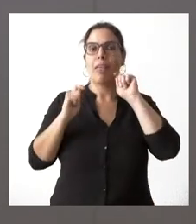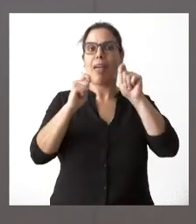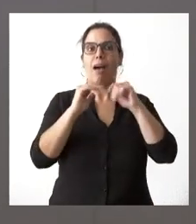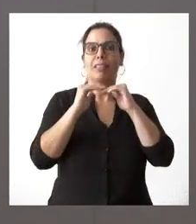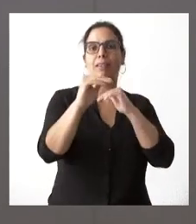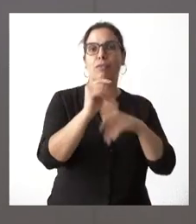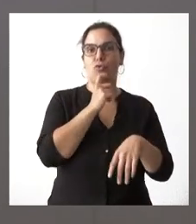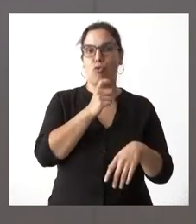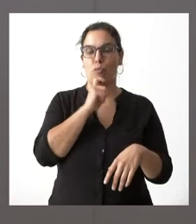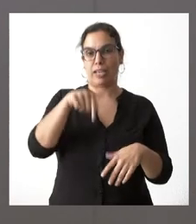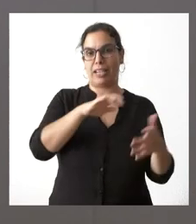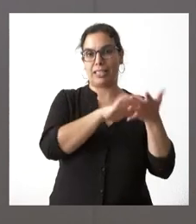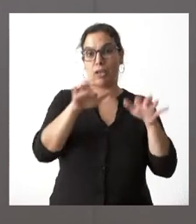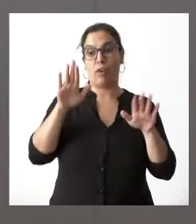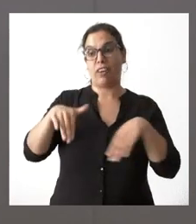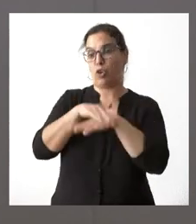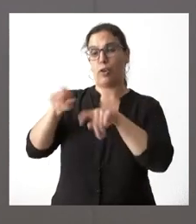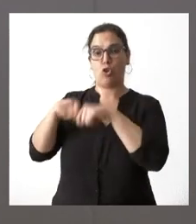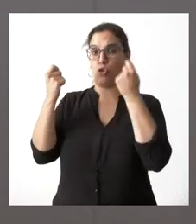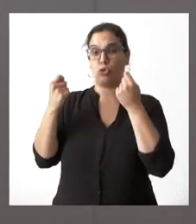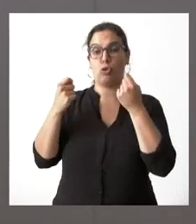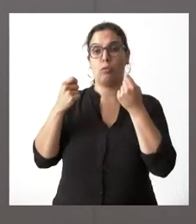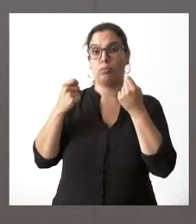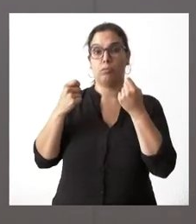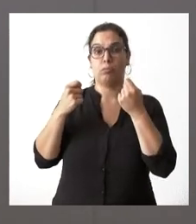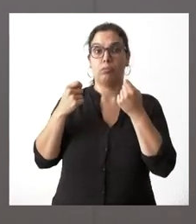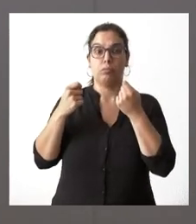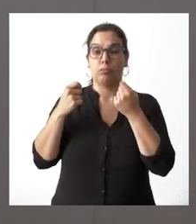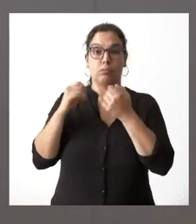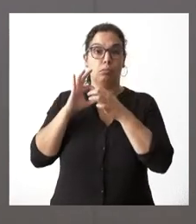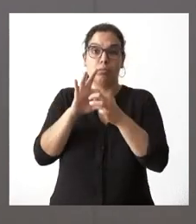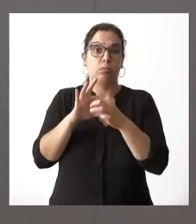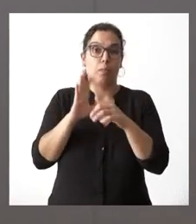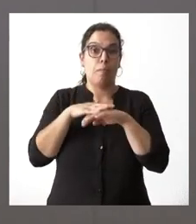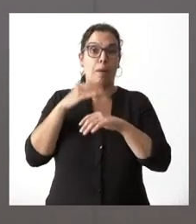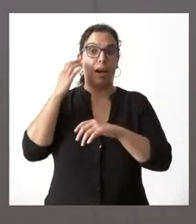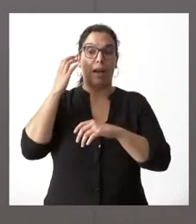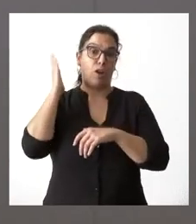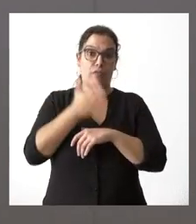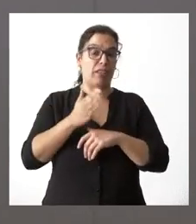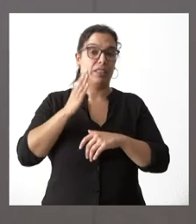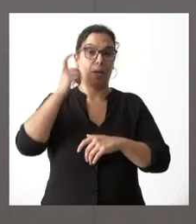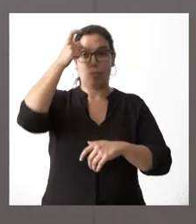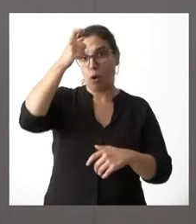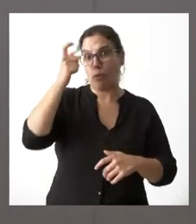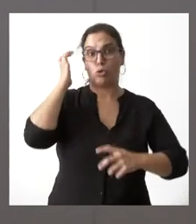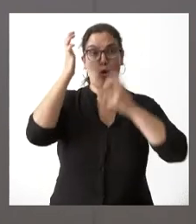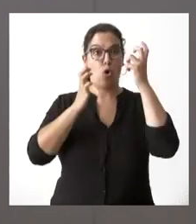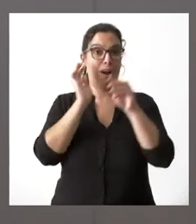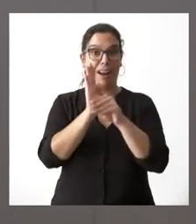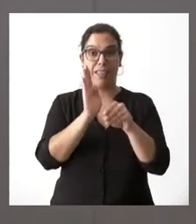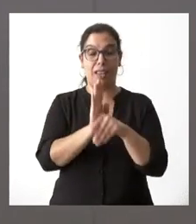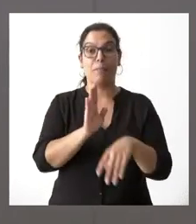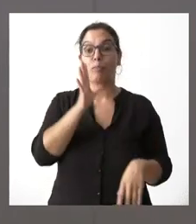teníamos en Castilla y León y que ha roto el gobierno en favor y en respecto de la ganadería extensiva y del mundo rural de nuestra comunidad autónoma porque aquí